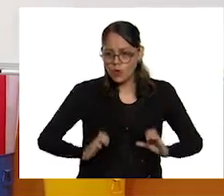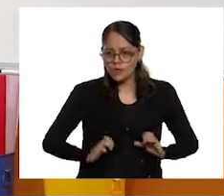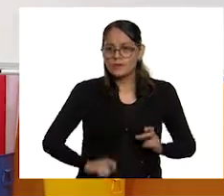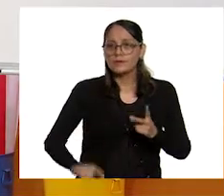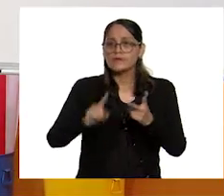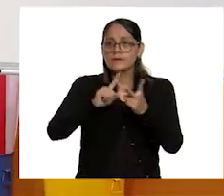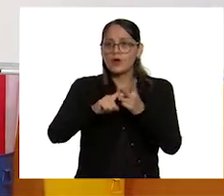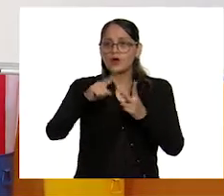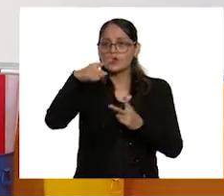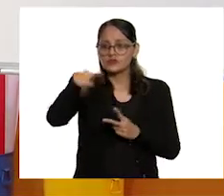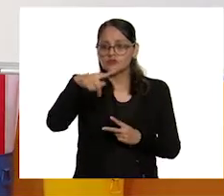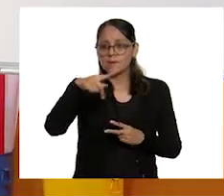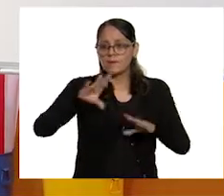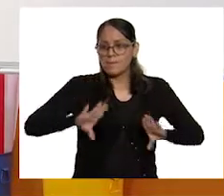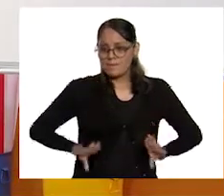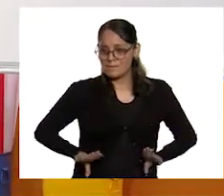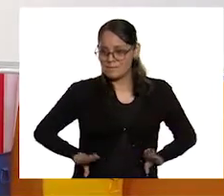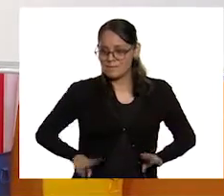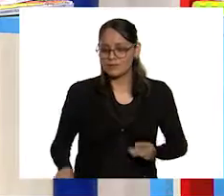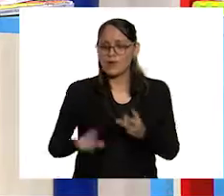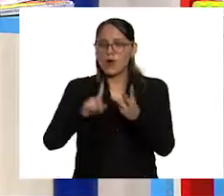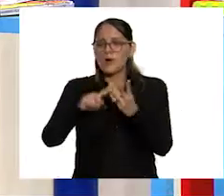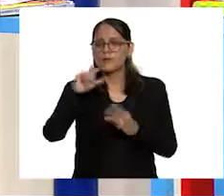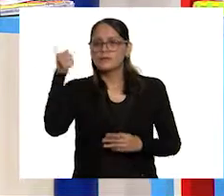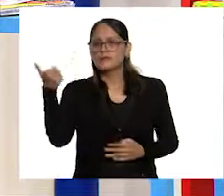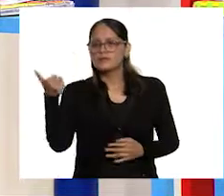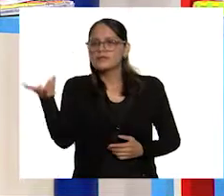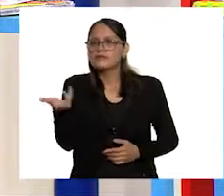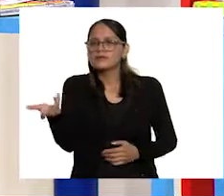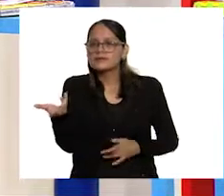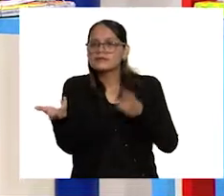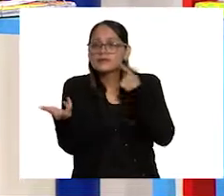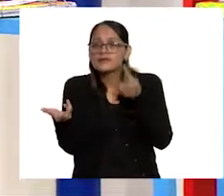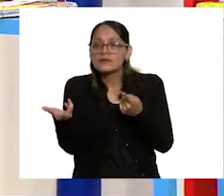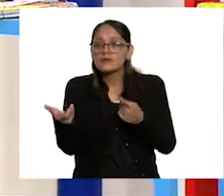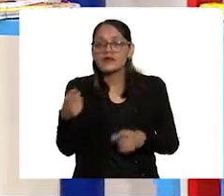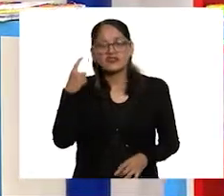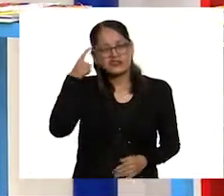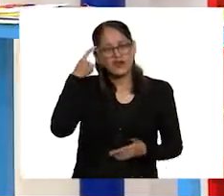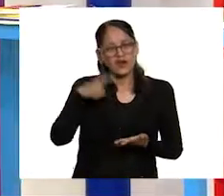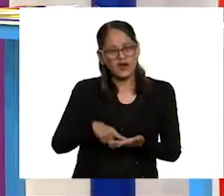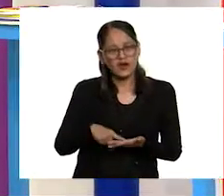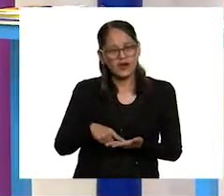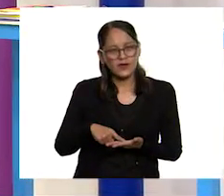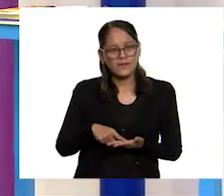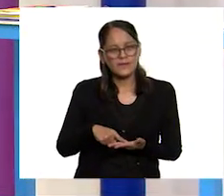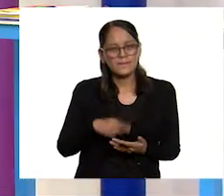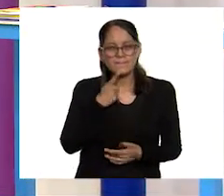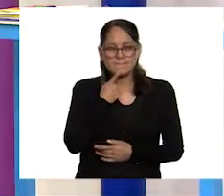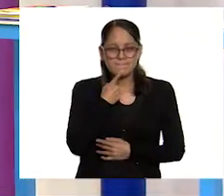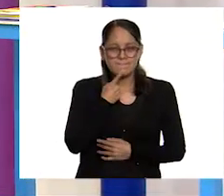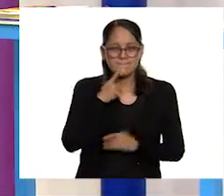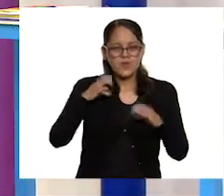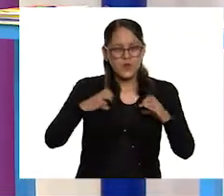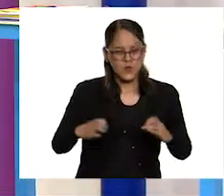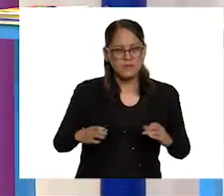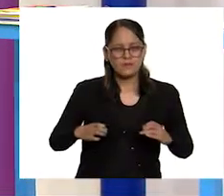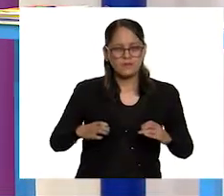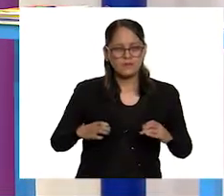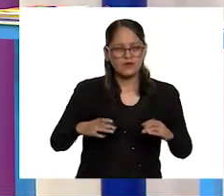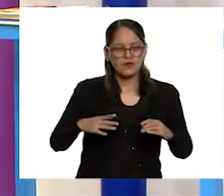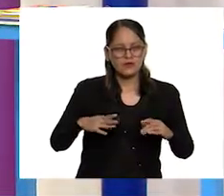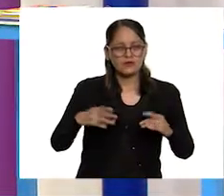personalidad o lo que hace? Ah, pues característica física. Así es. Pues